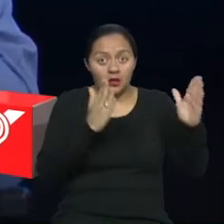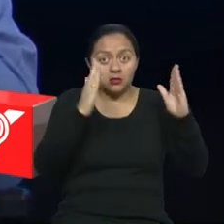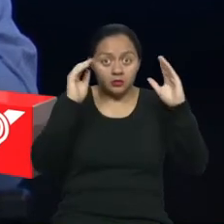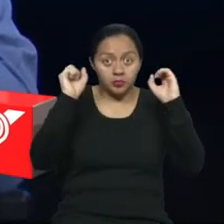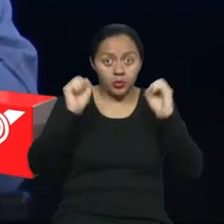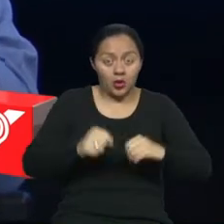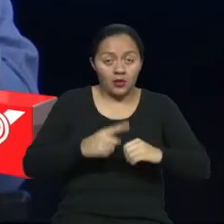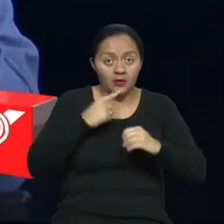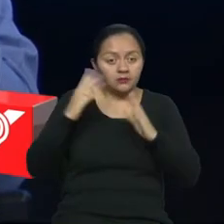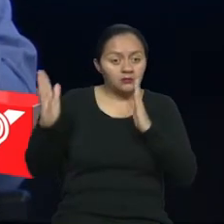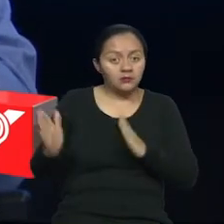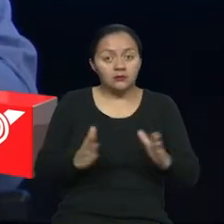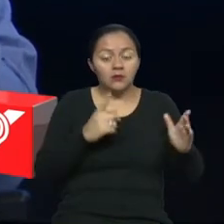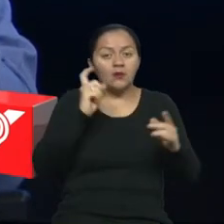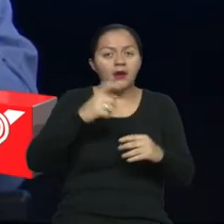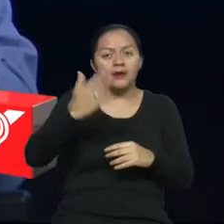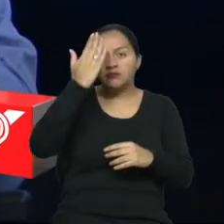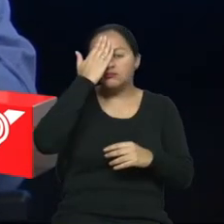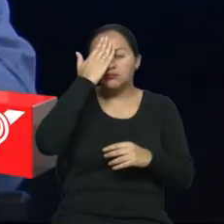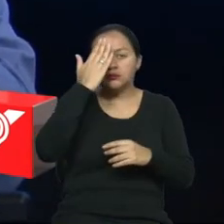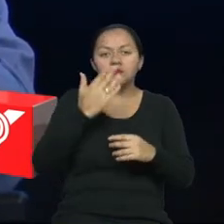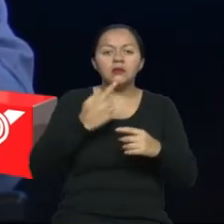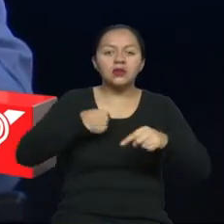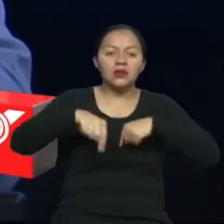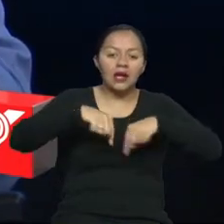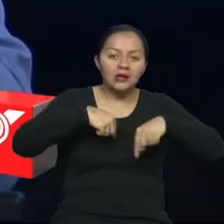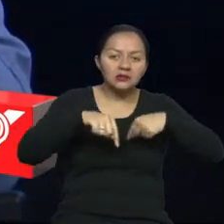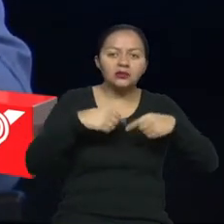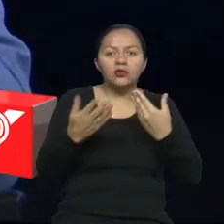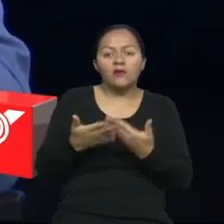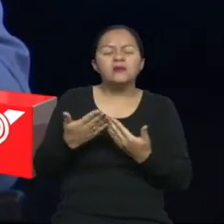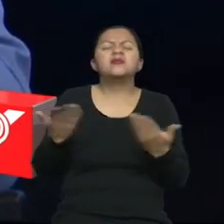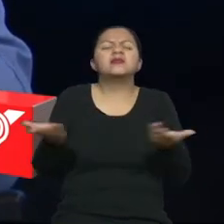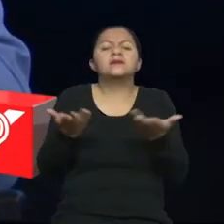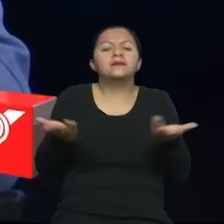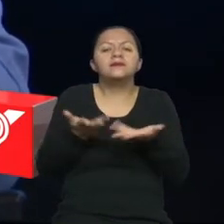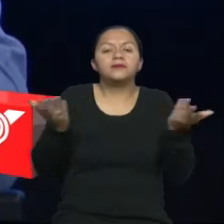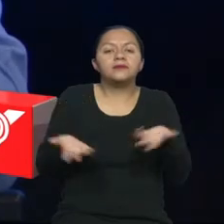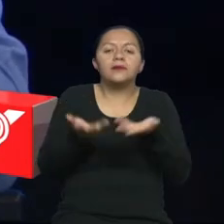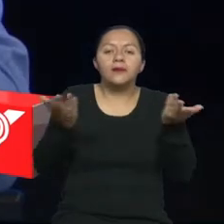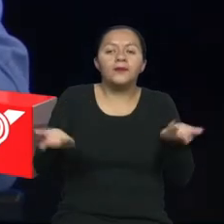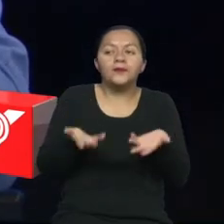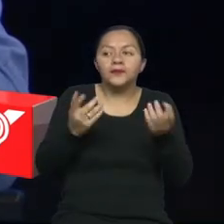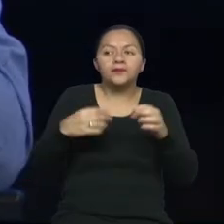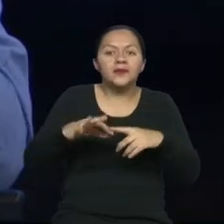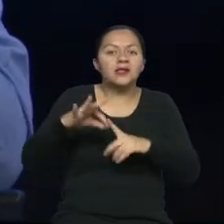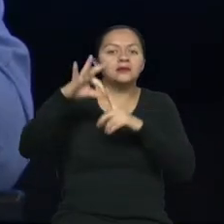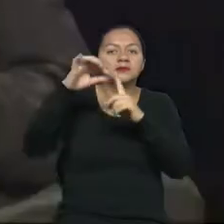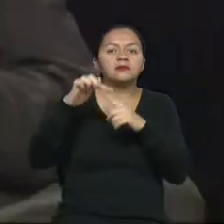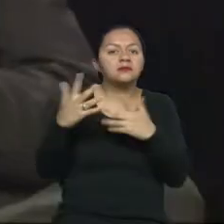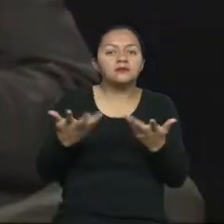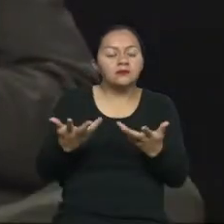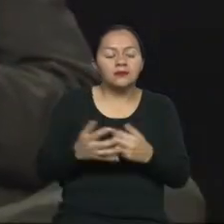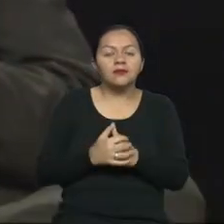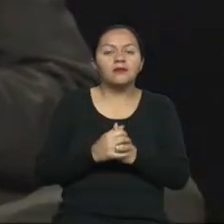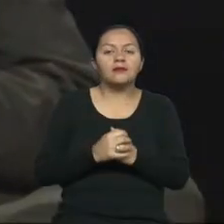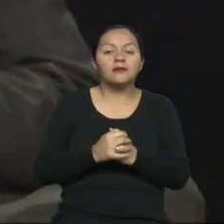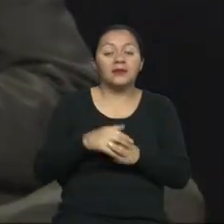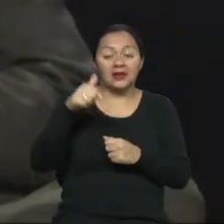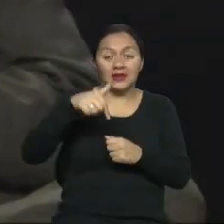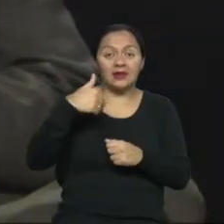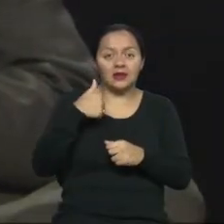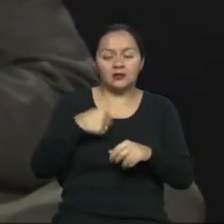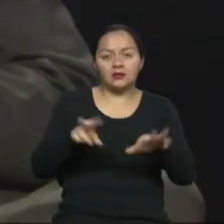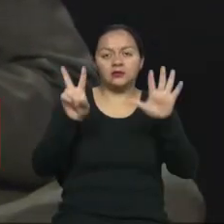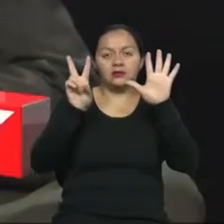la, podríamos decir, de libre tránsito a mayores facilidades? ¿En qué se basa principalmente? El diseño universal tiene